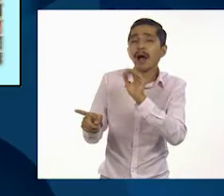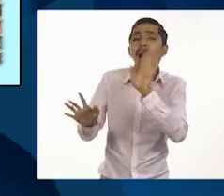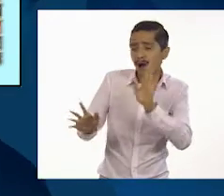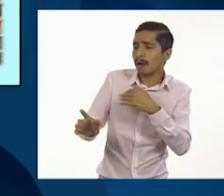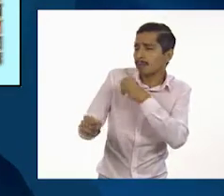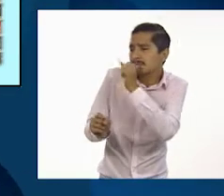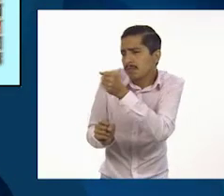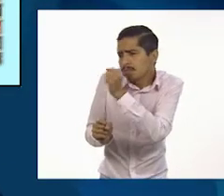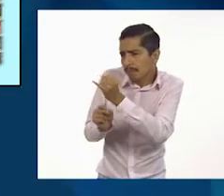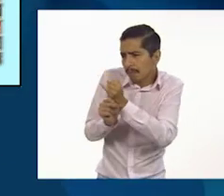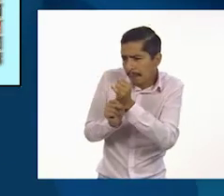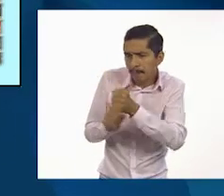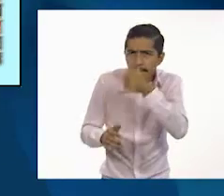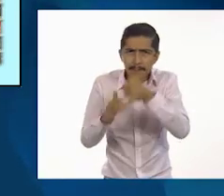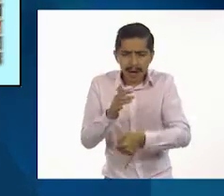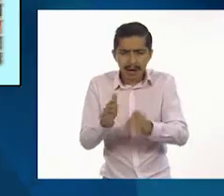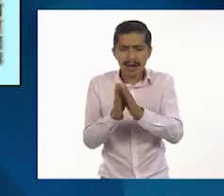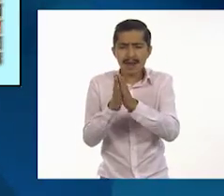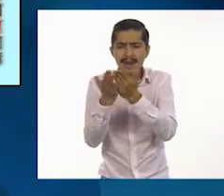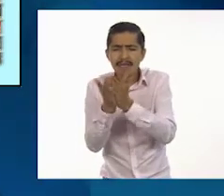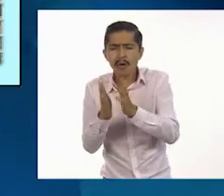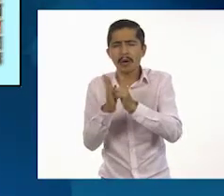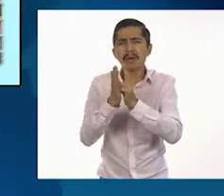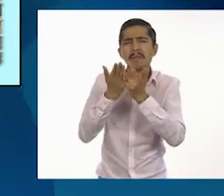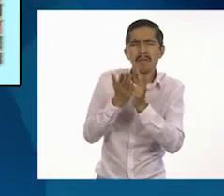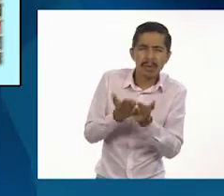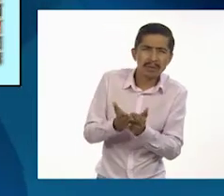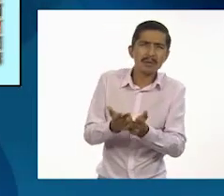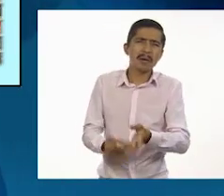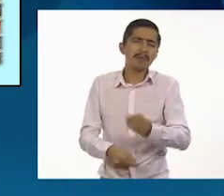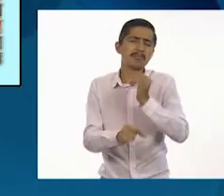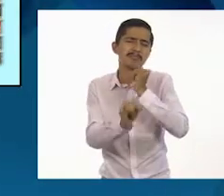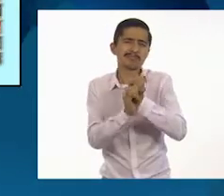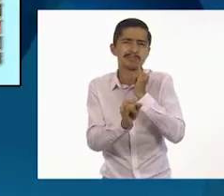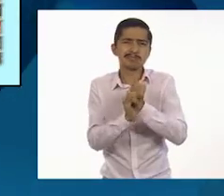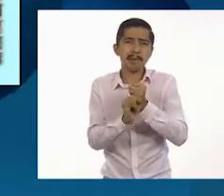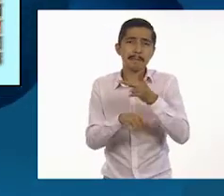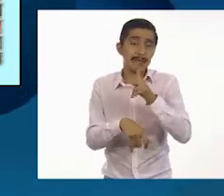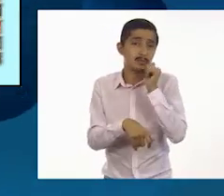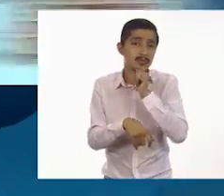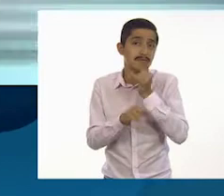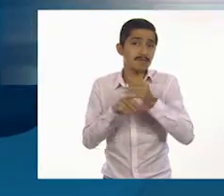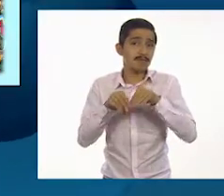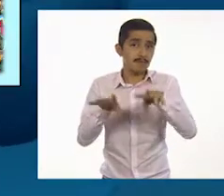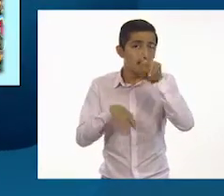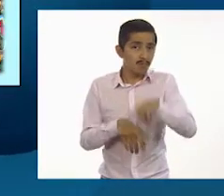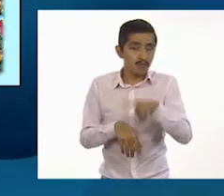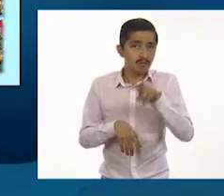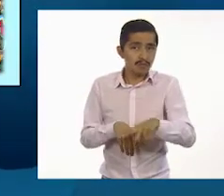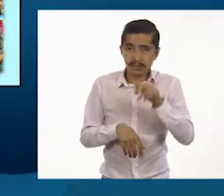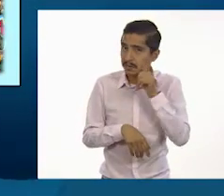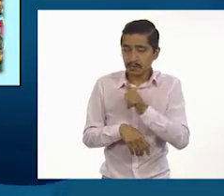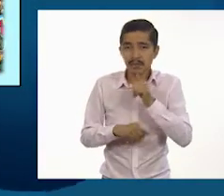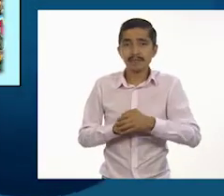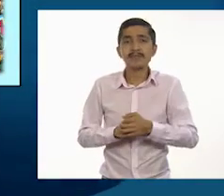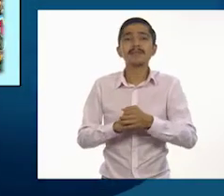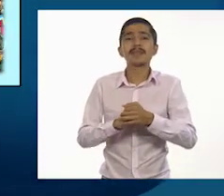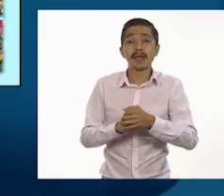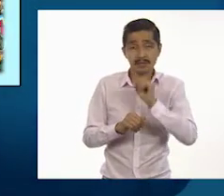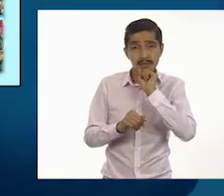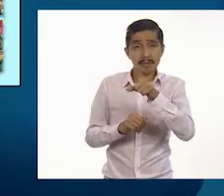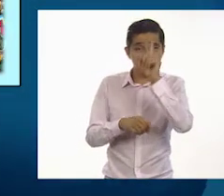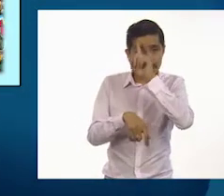indagar en libros, revistas y sitios web. También les recomendamos que